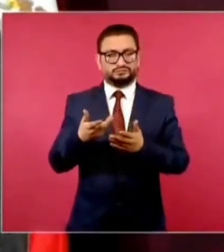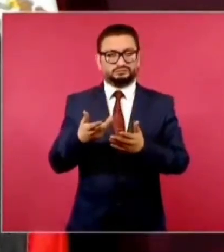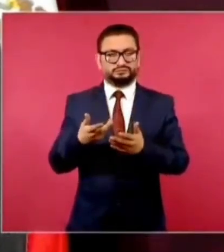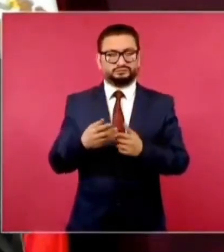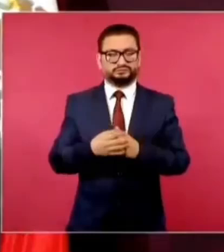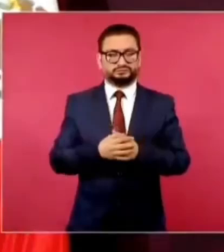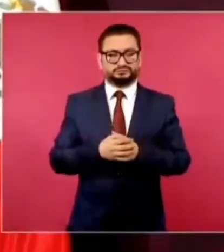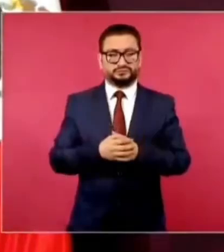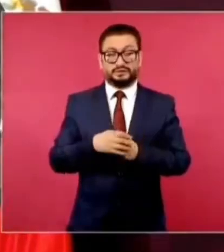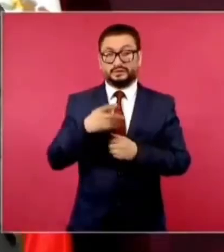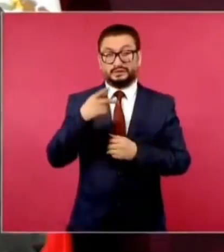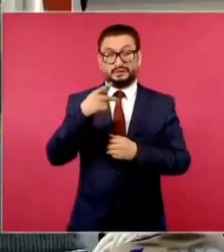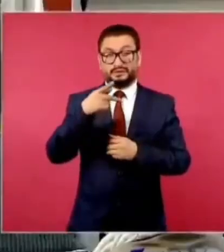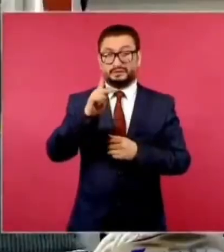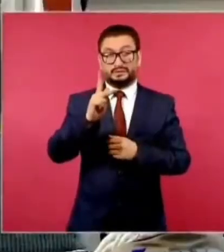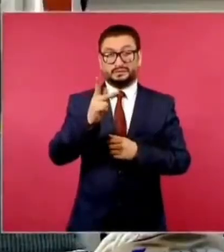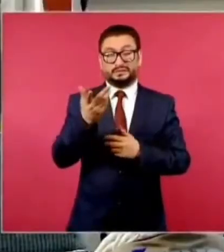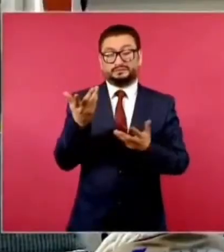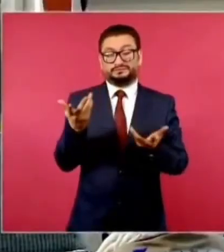Pero no hay